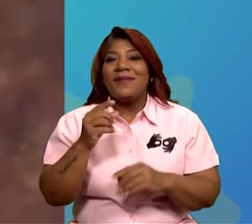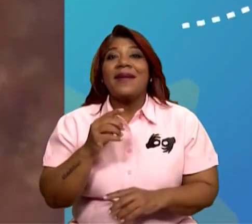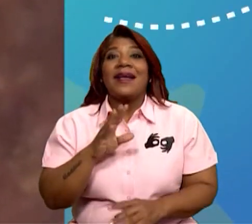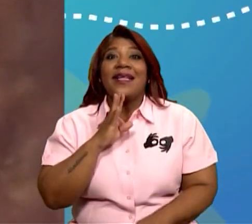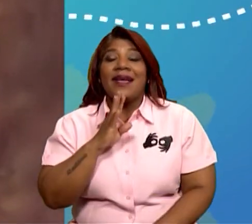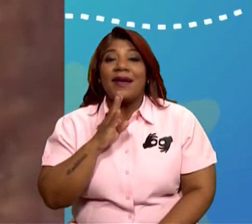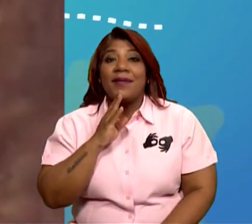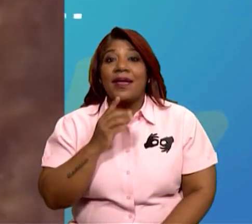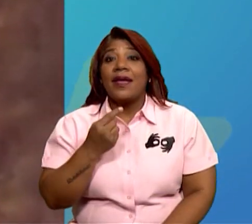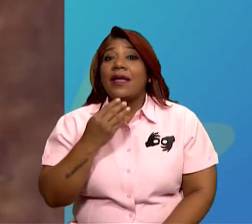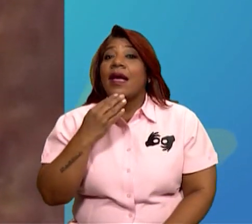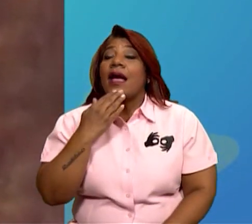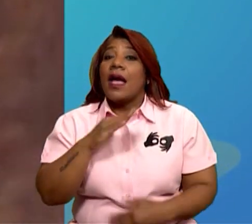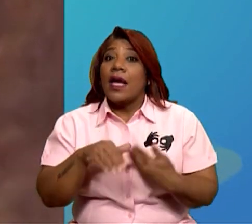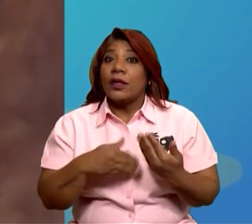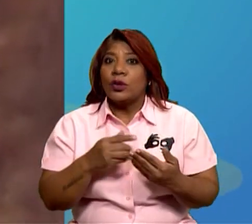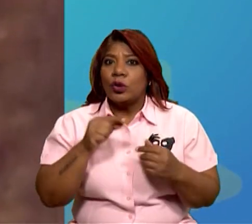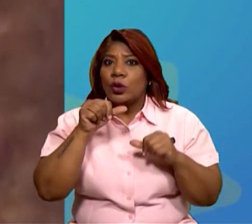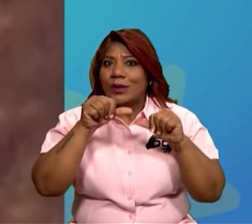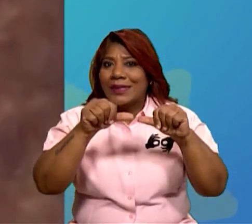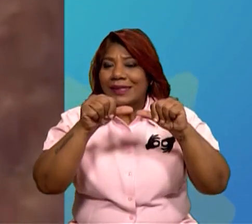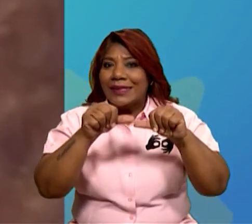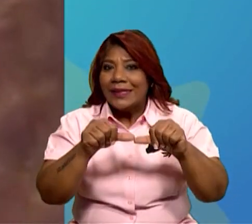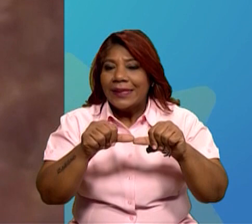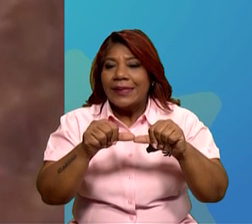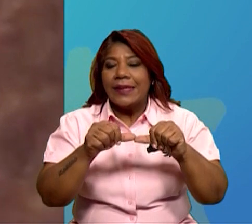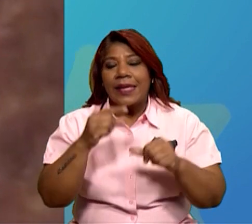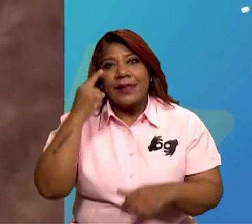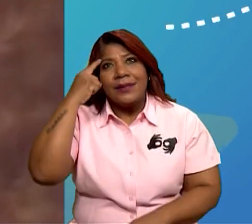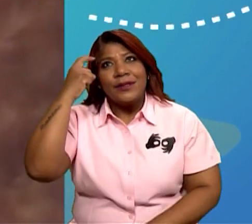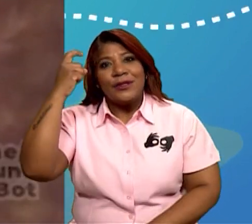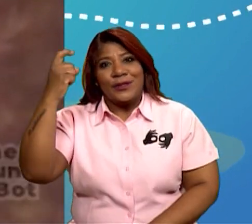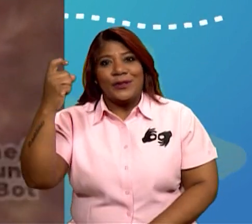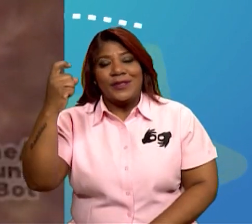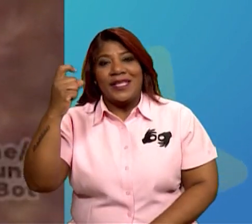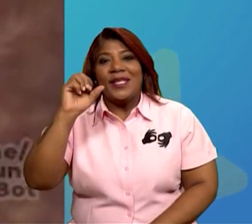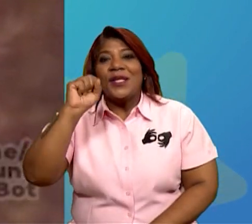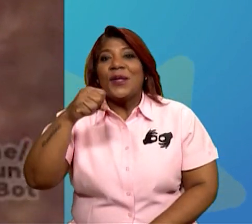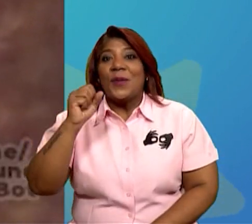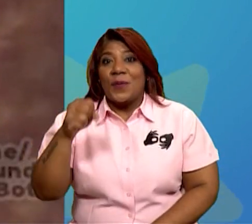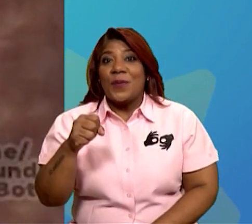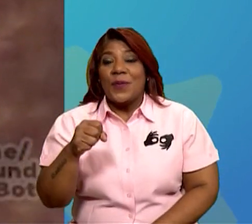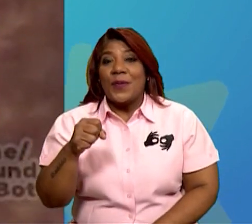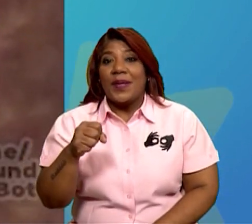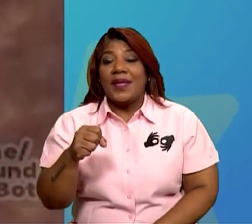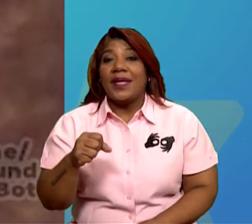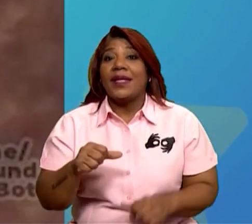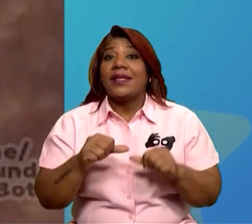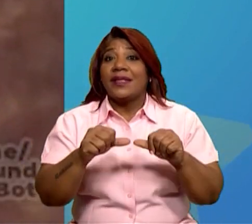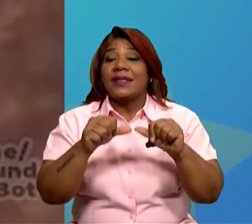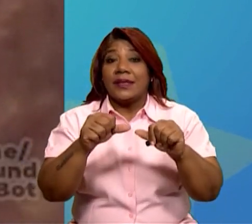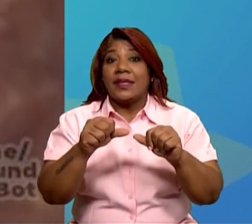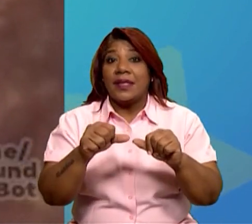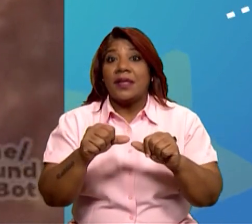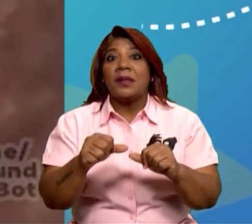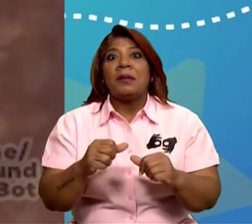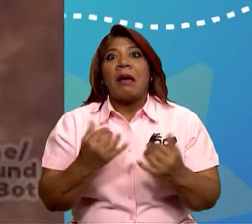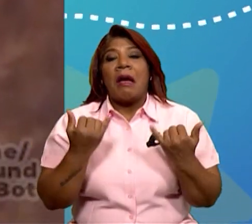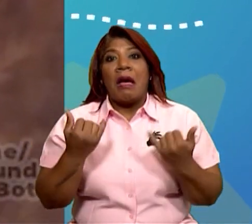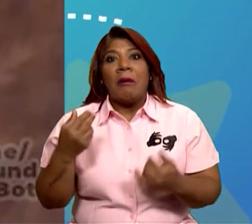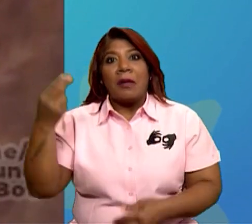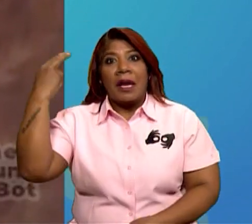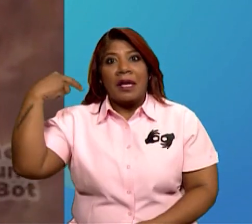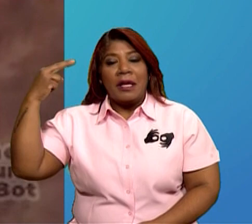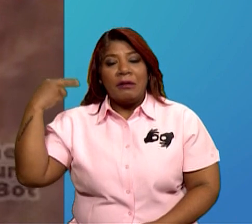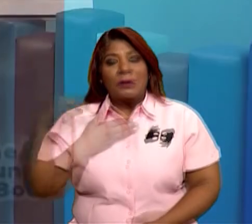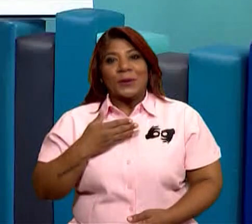Chicos de ciencias naturales, por favor, persistan en sus sueños. De esa manera, sí, también persistí yo y fui reconocido como un gran